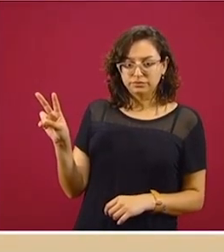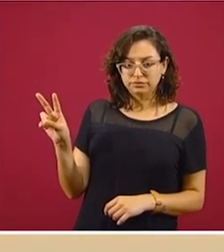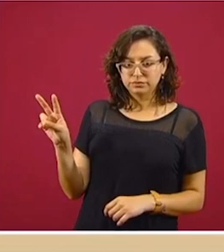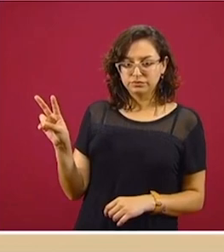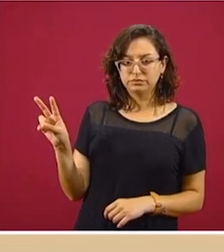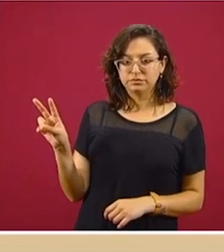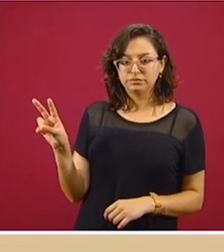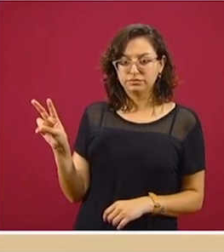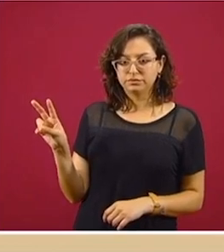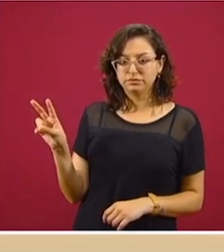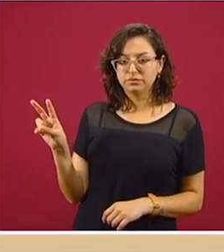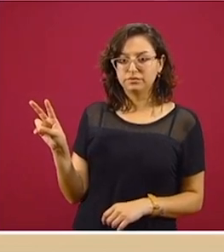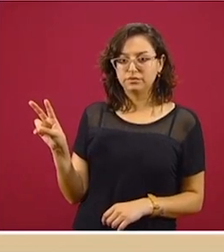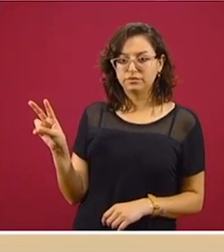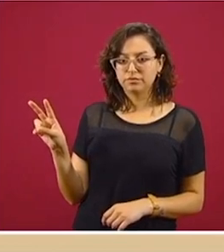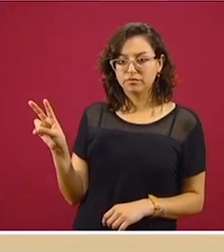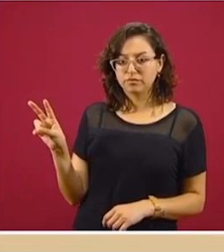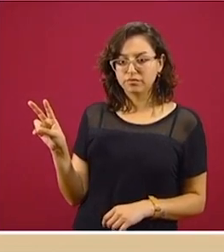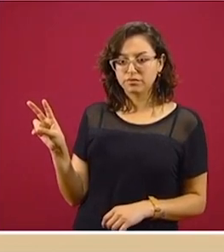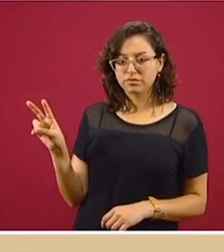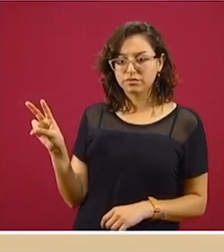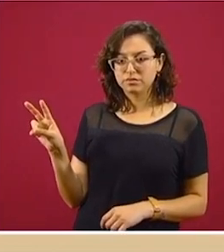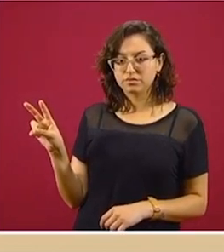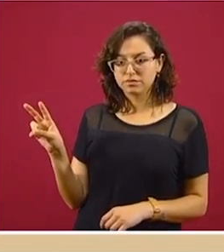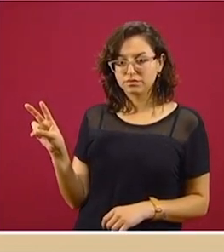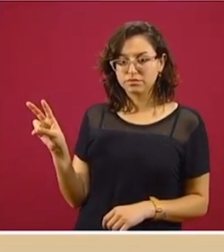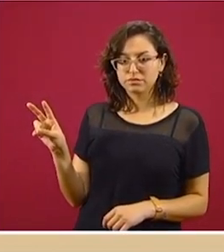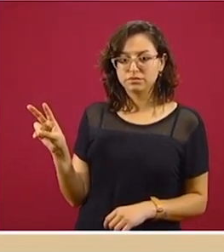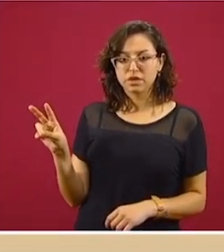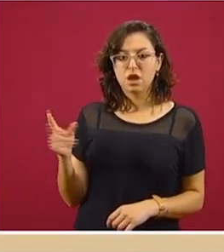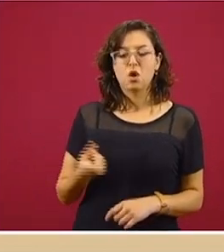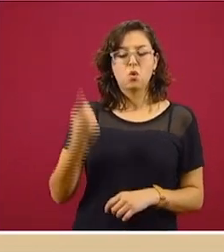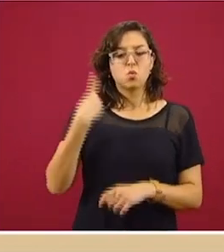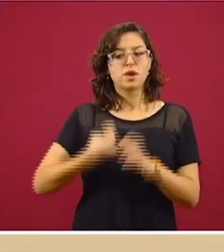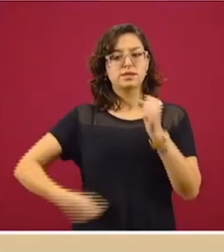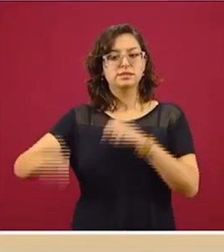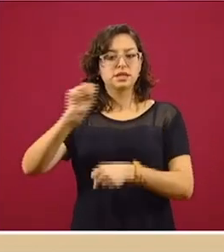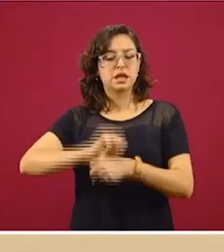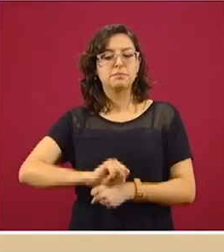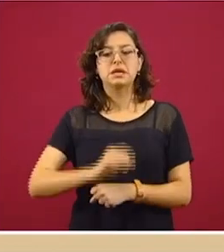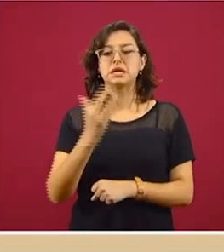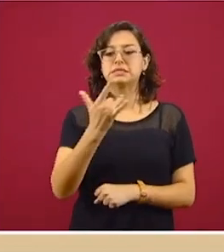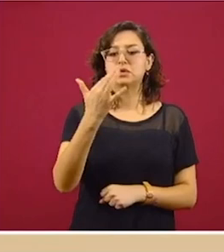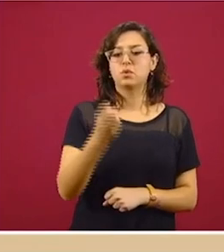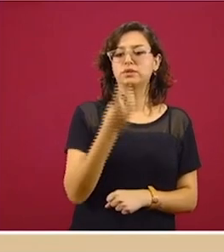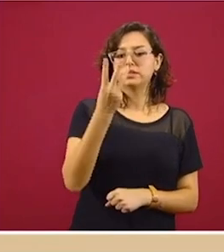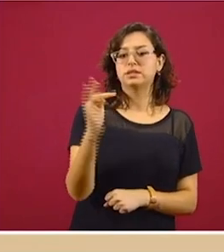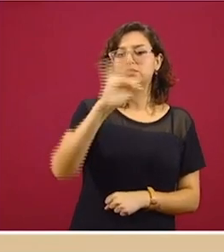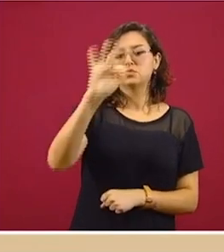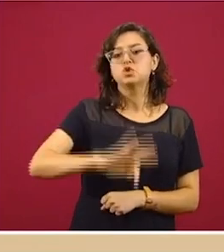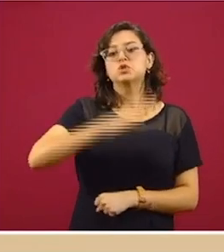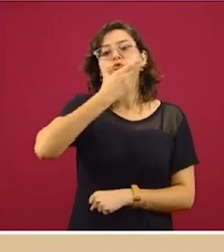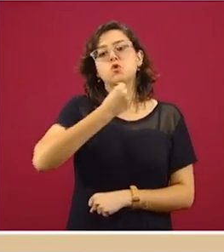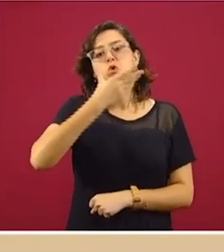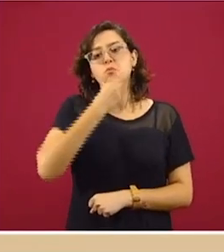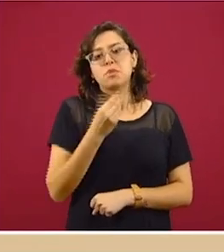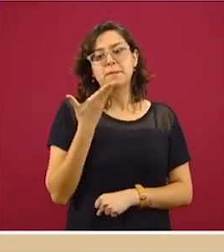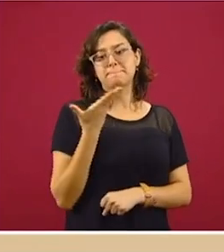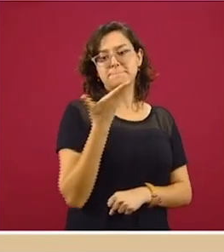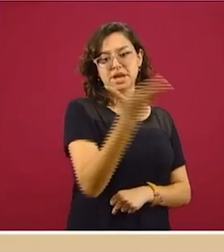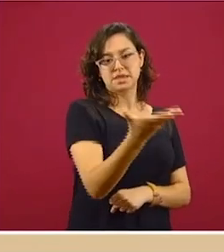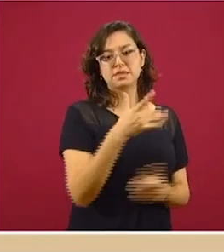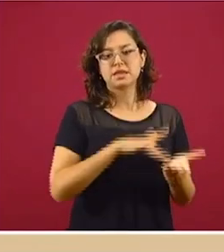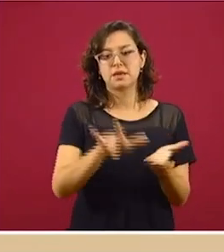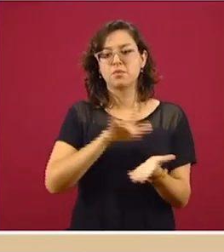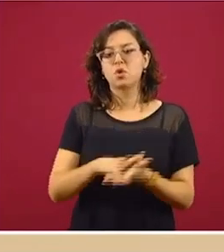separa un poquito más, un punto porcentual más de la semana pasada, el 53 por ciento han solicitado el apoyo hombres y 47